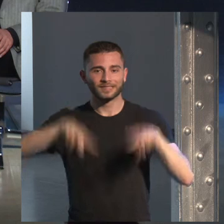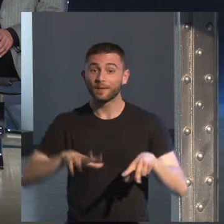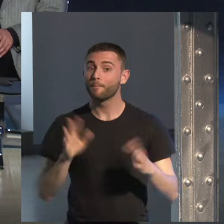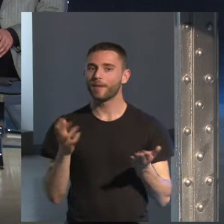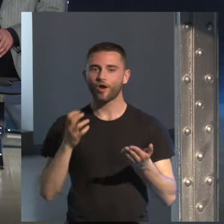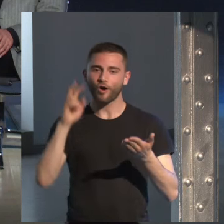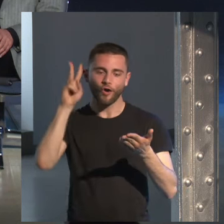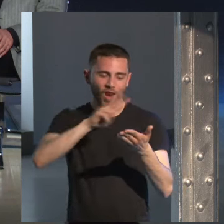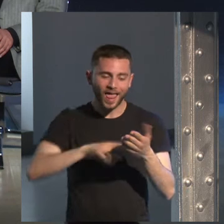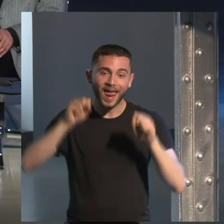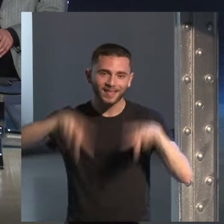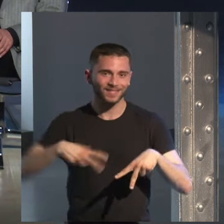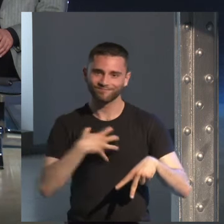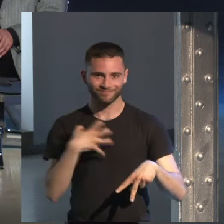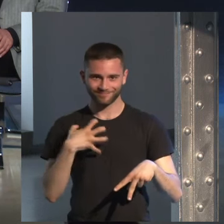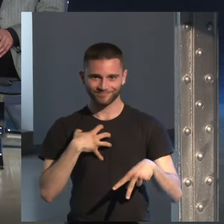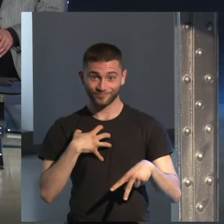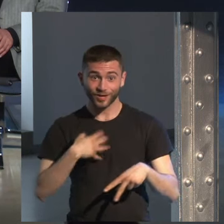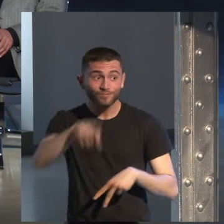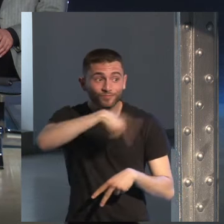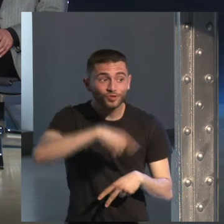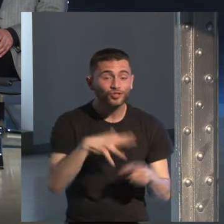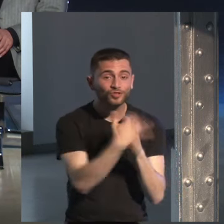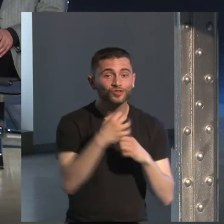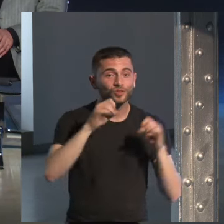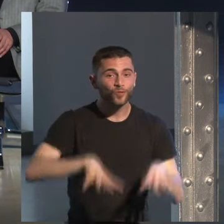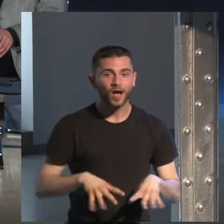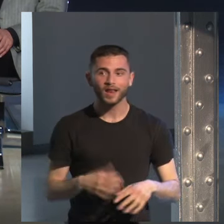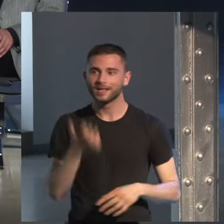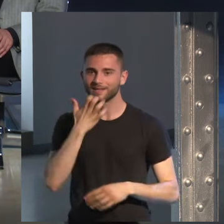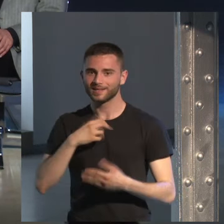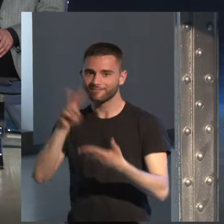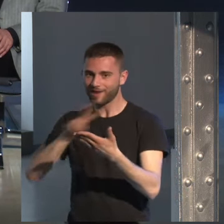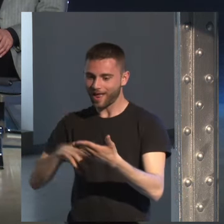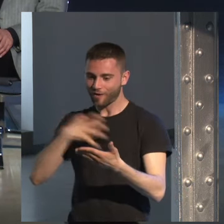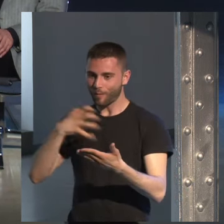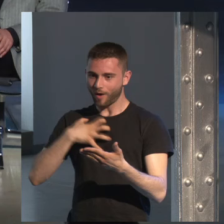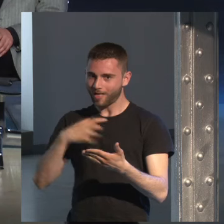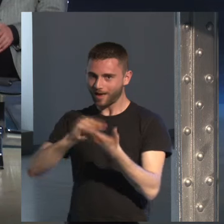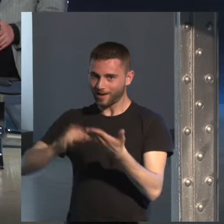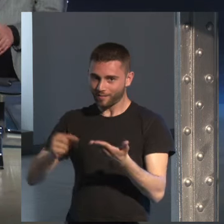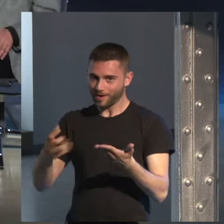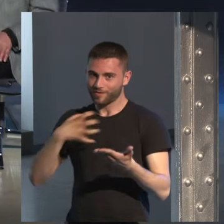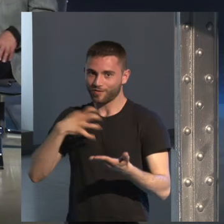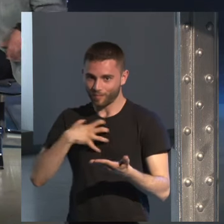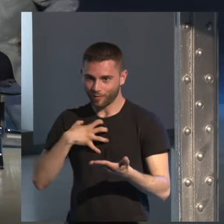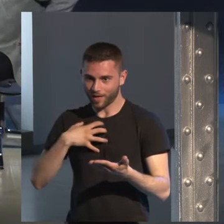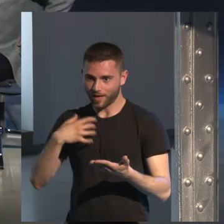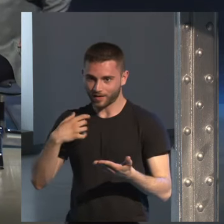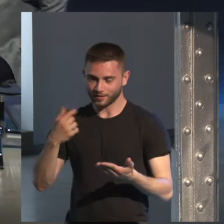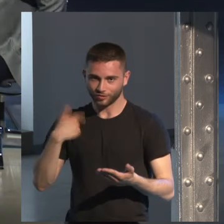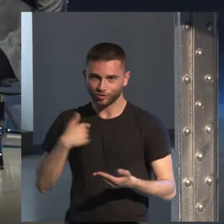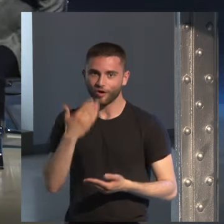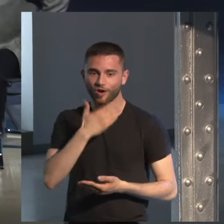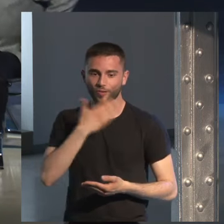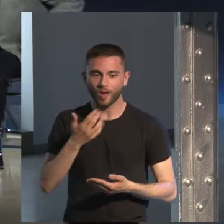no sé si es vuestro caso absolutamente si no lees no puedes escribir es que yo no creo en las escuelas de escritura